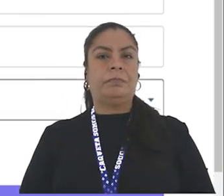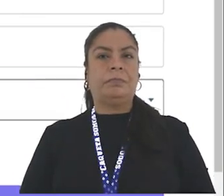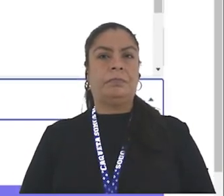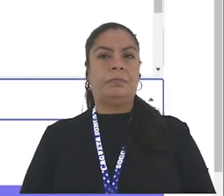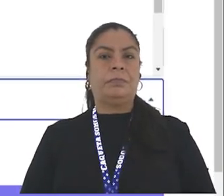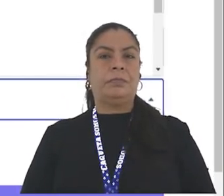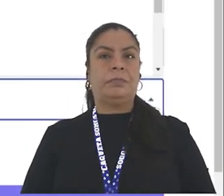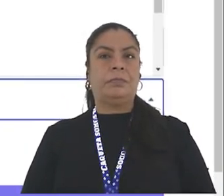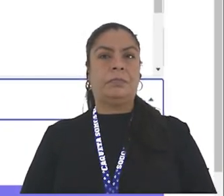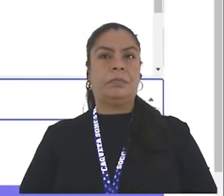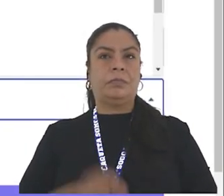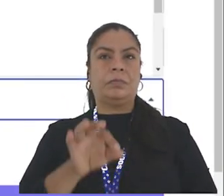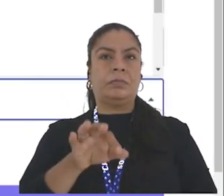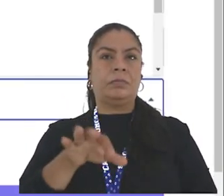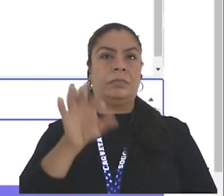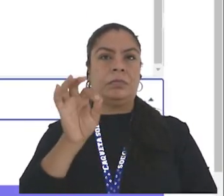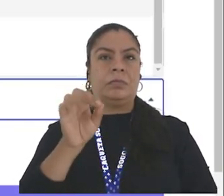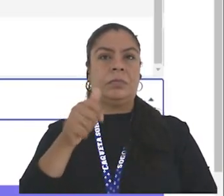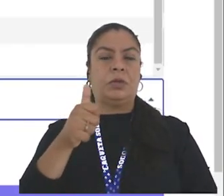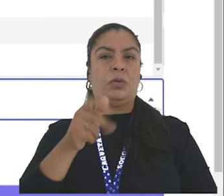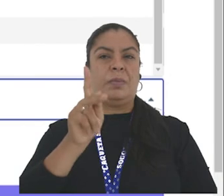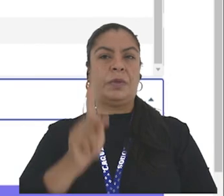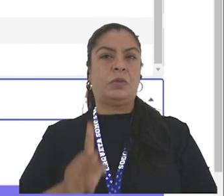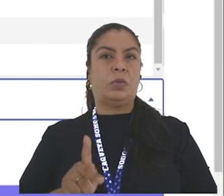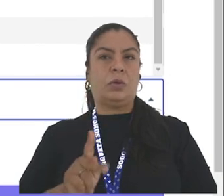y seleccionamos el tipo de persona.